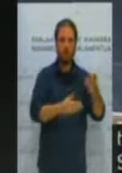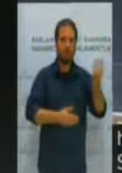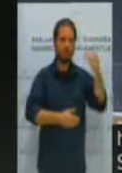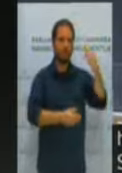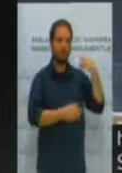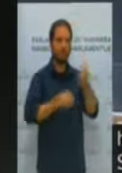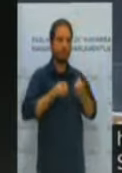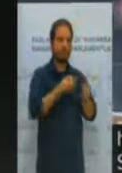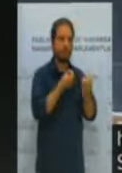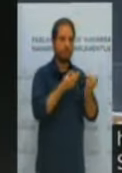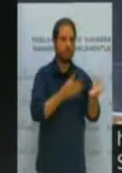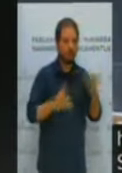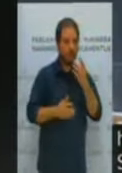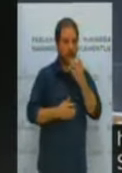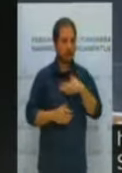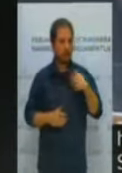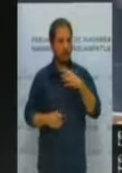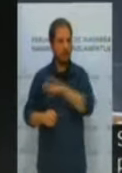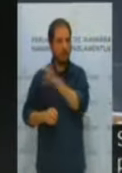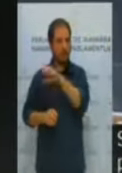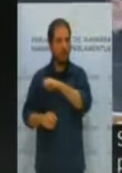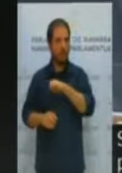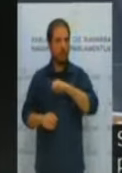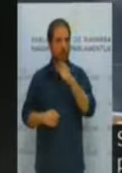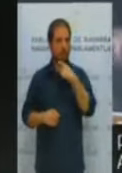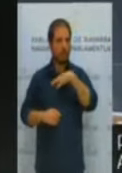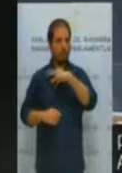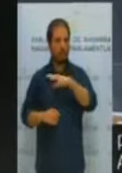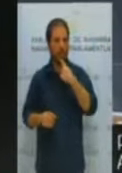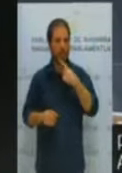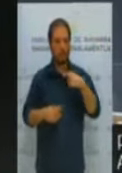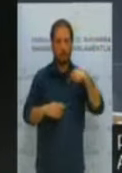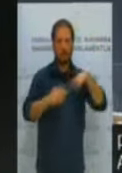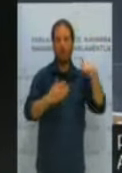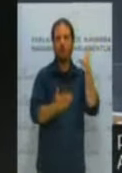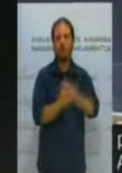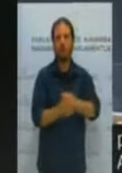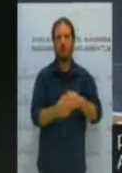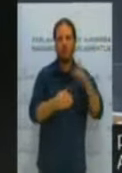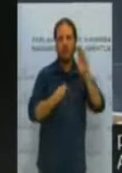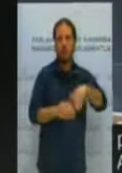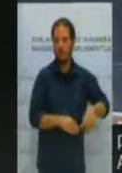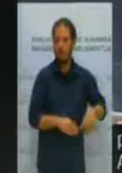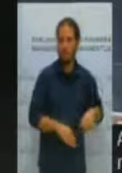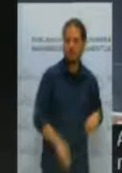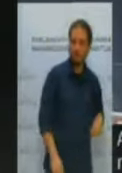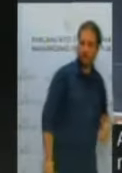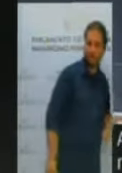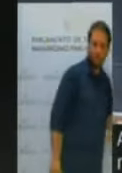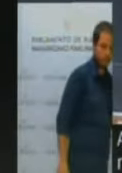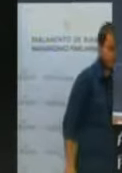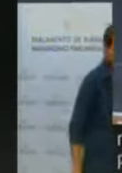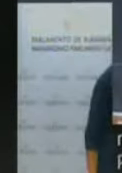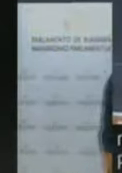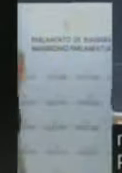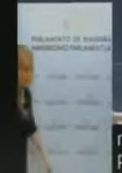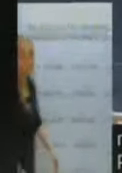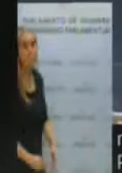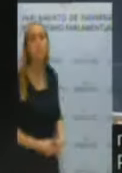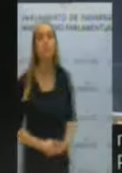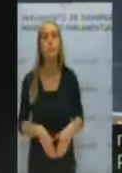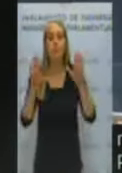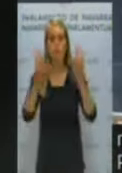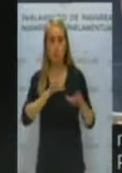quiere podríamos hablar de comunidades autónomas. Nosotros hemos sido una vez más los últimos de la fila. Pero es que señora consejera, nosotros podríamos